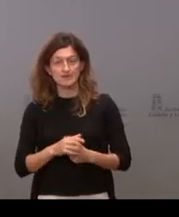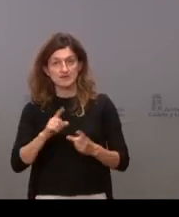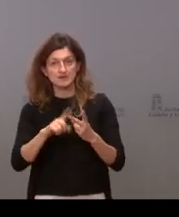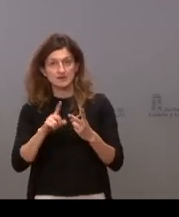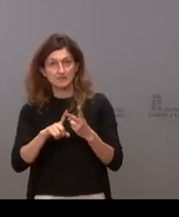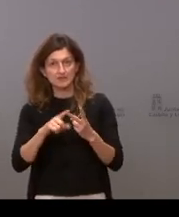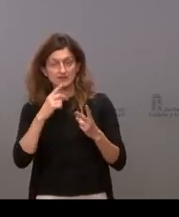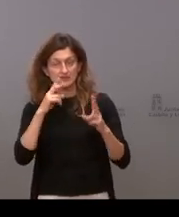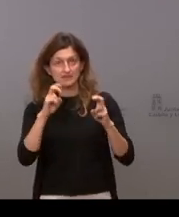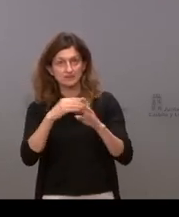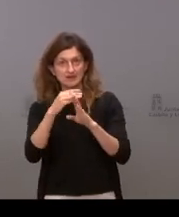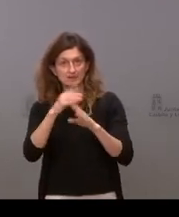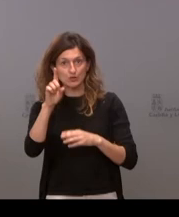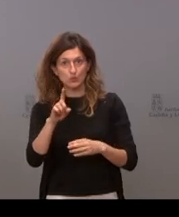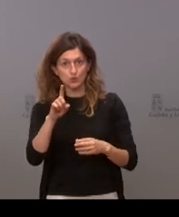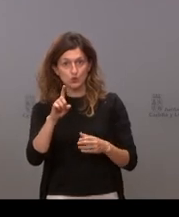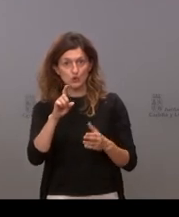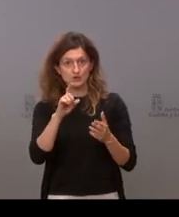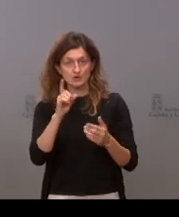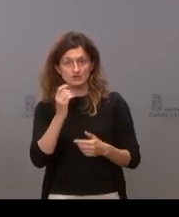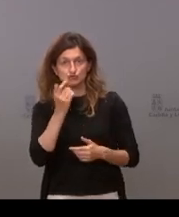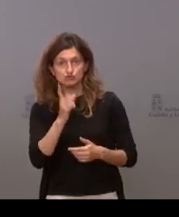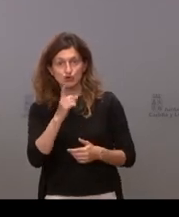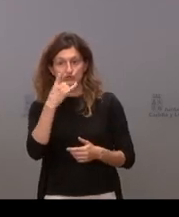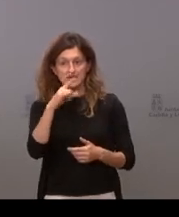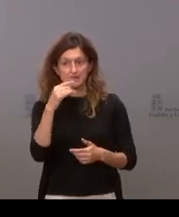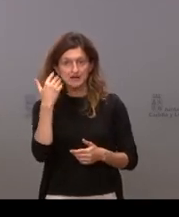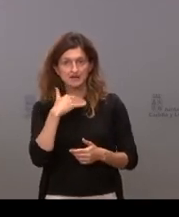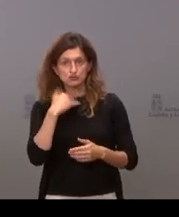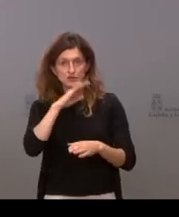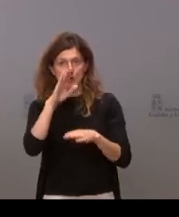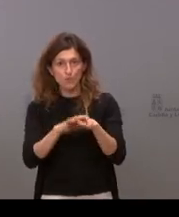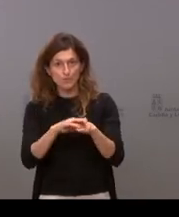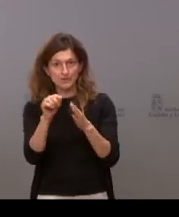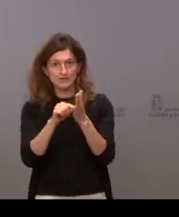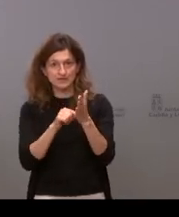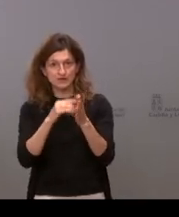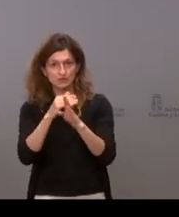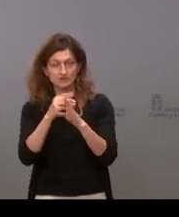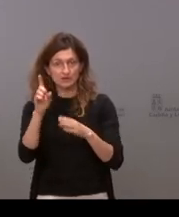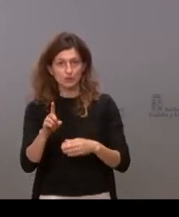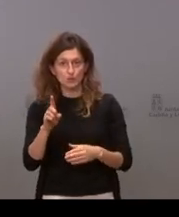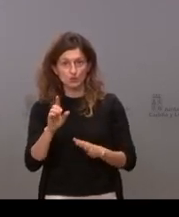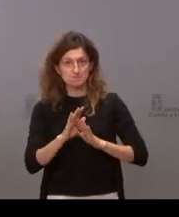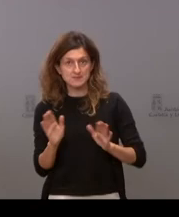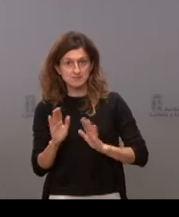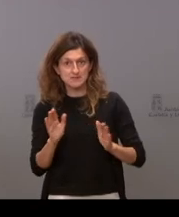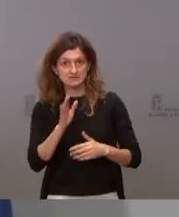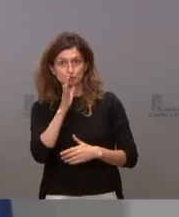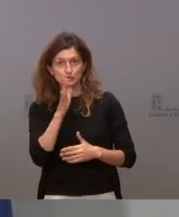baje a nivel uno cuando solo Salamanca y Soria cumplen con con esos indicadores de nivel uno muchísimas gracias